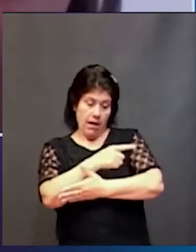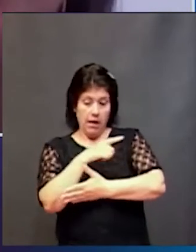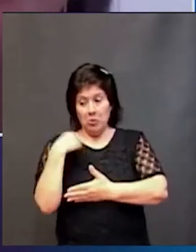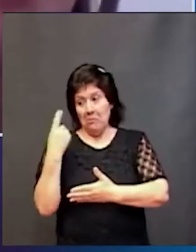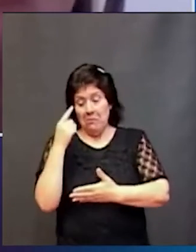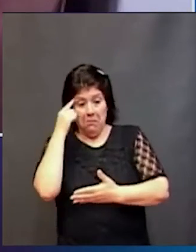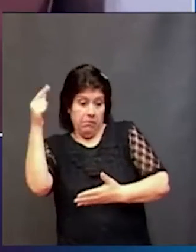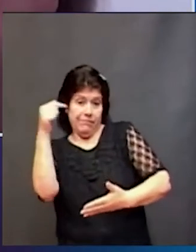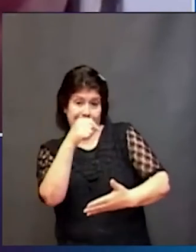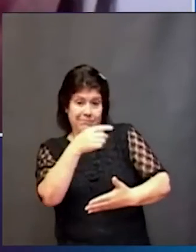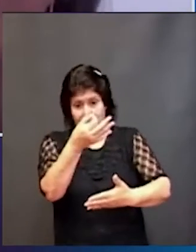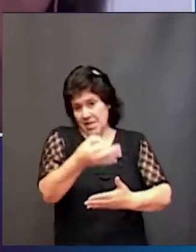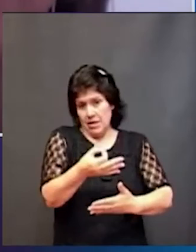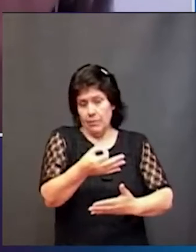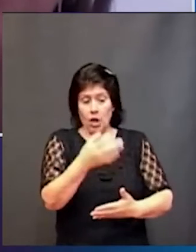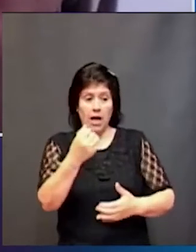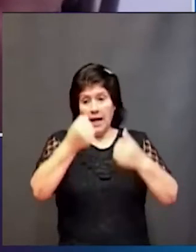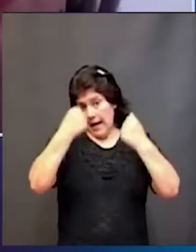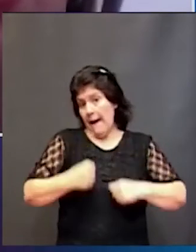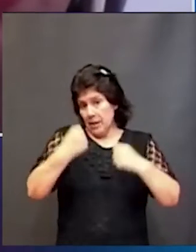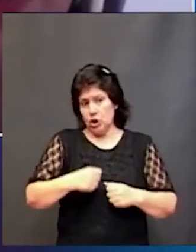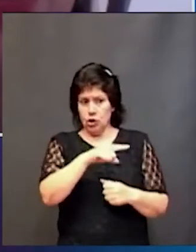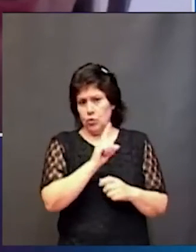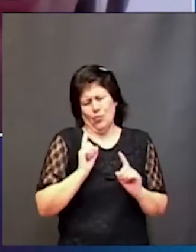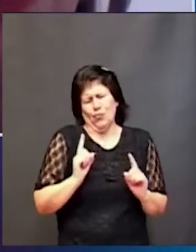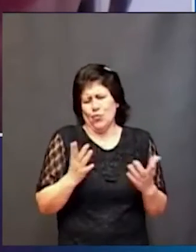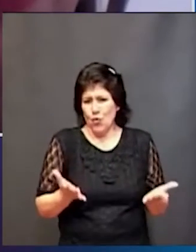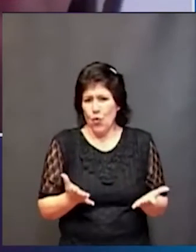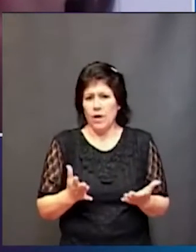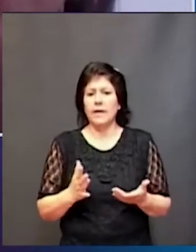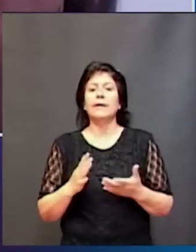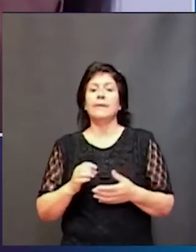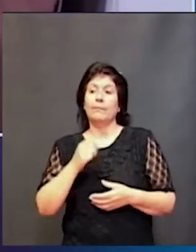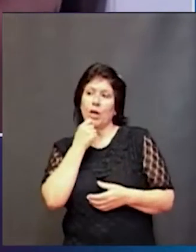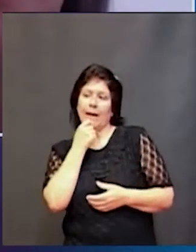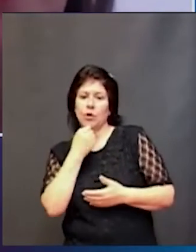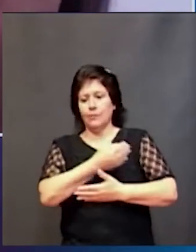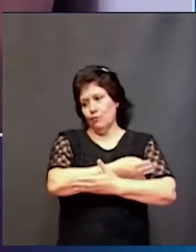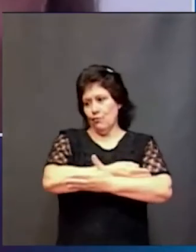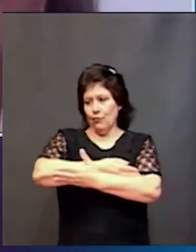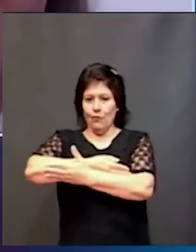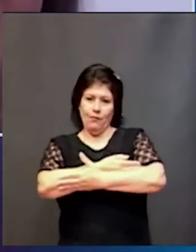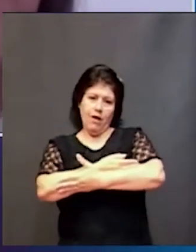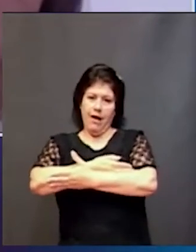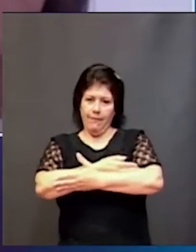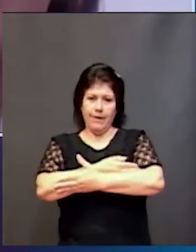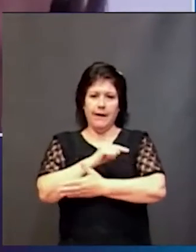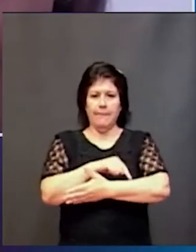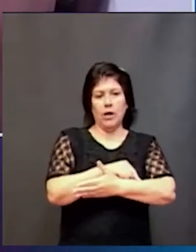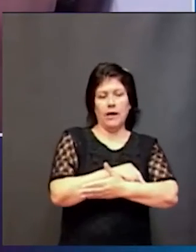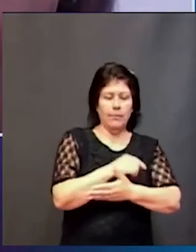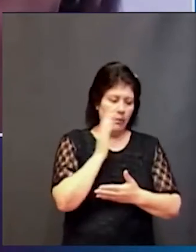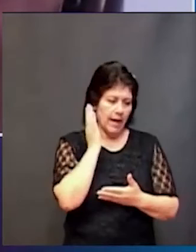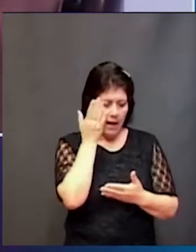es muy importante y no es caprichoso tener en cuenta los hitos de desarrollo si un bebé tiene una instancia para levantar la cabeza